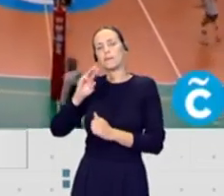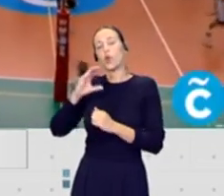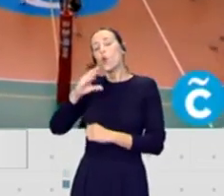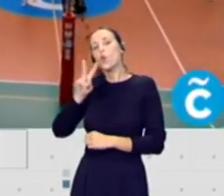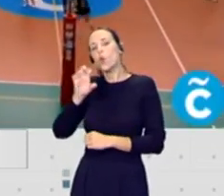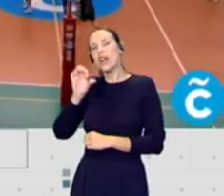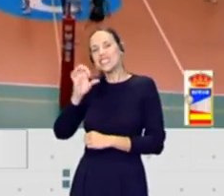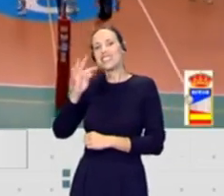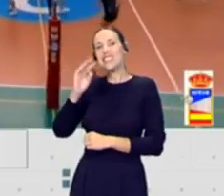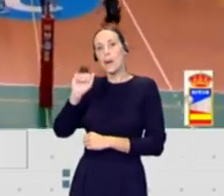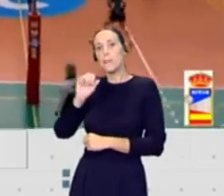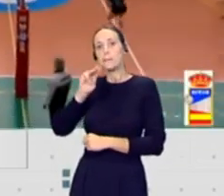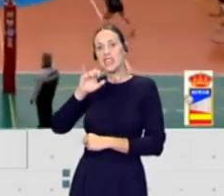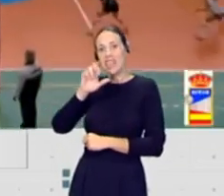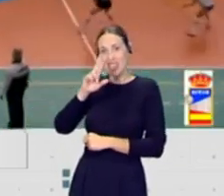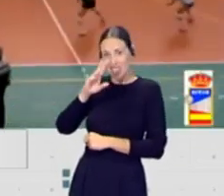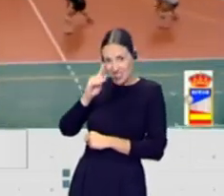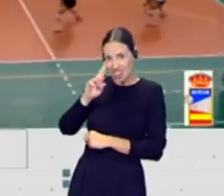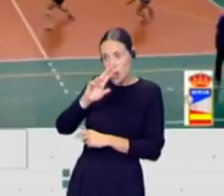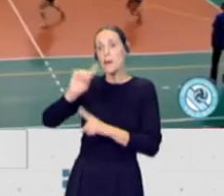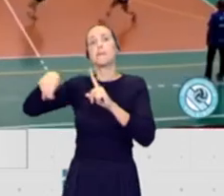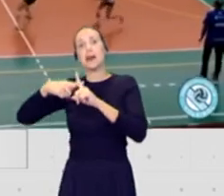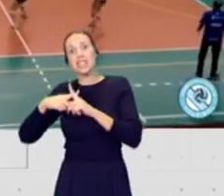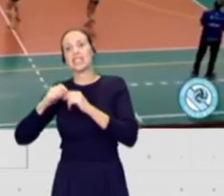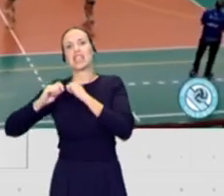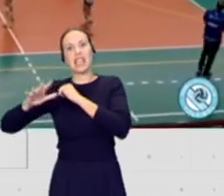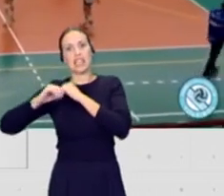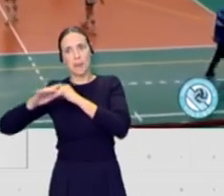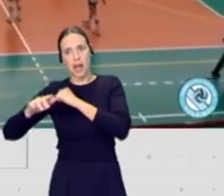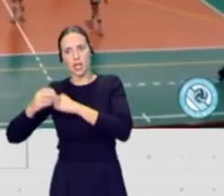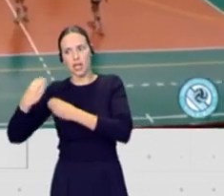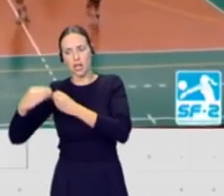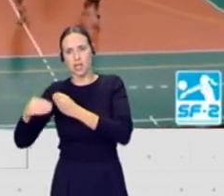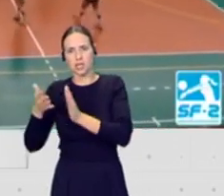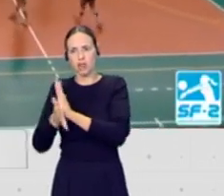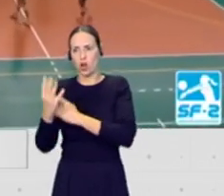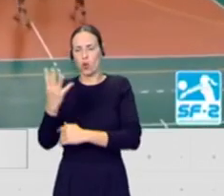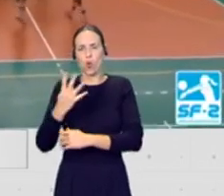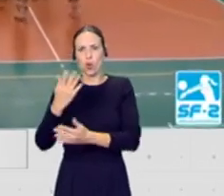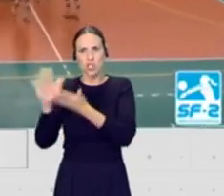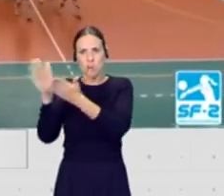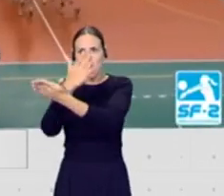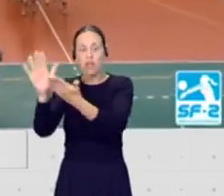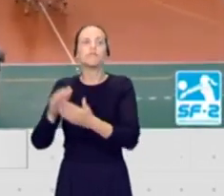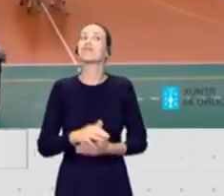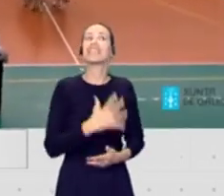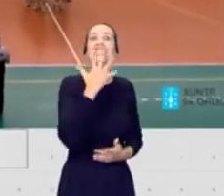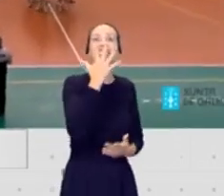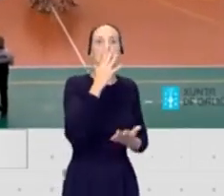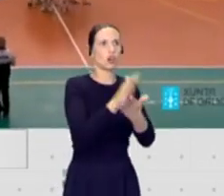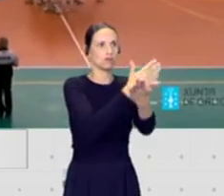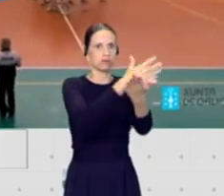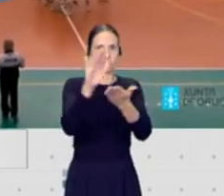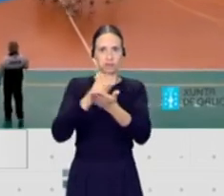Es decir, distribuían a los equipos canarios en varios grupos y no nos hacen coincidir para aprovechar sus viajes. Sí, creo que de hecho somos cinco equipos canarios en total en la Superliga Femenina 2.